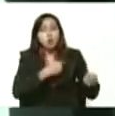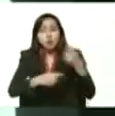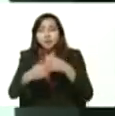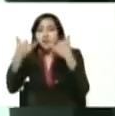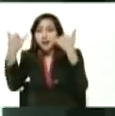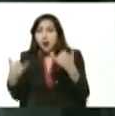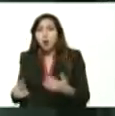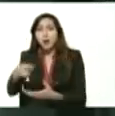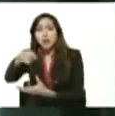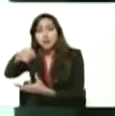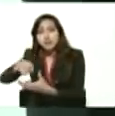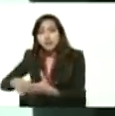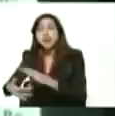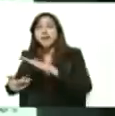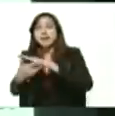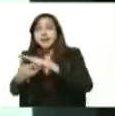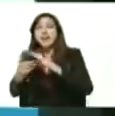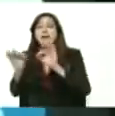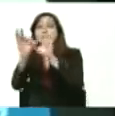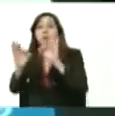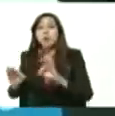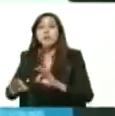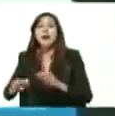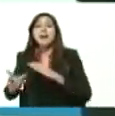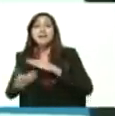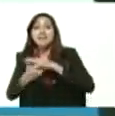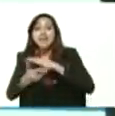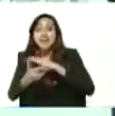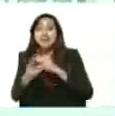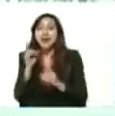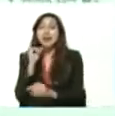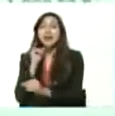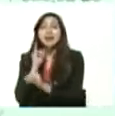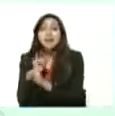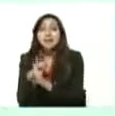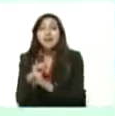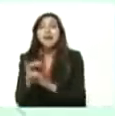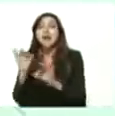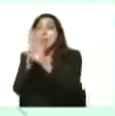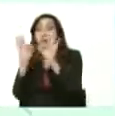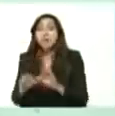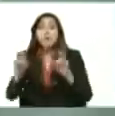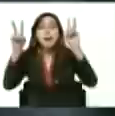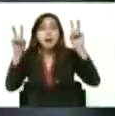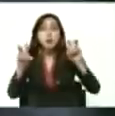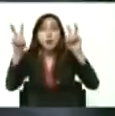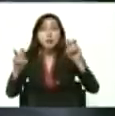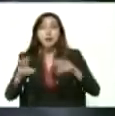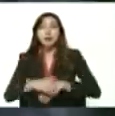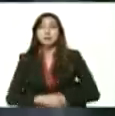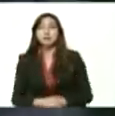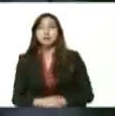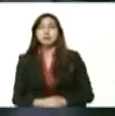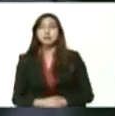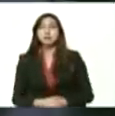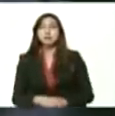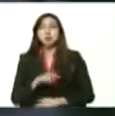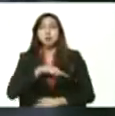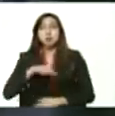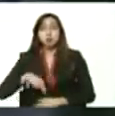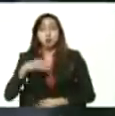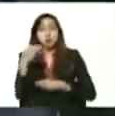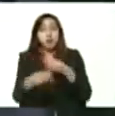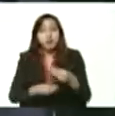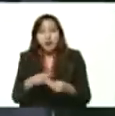con un punto de venta digital gratuito que va a permitir y facilitar sus operaciones. Igualmente, presidente, hemos desarrollado